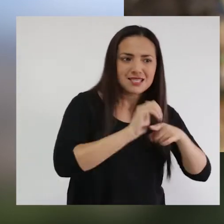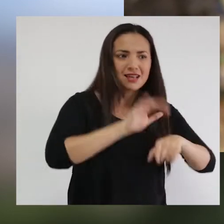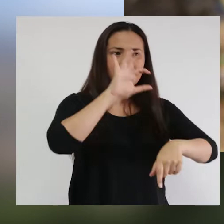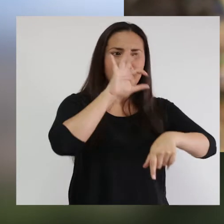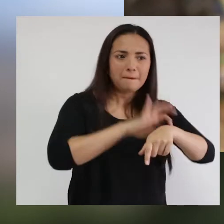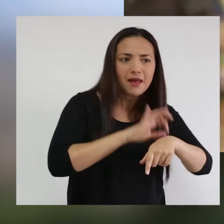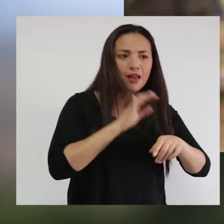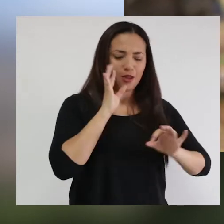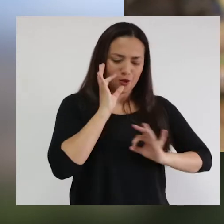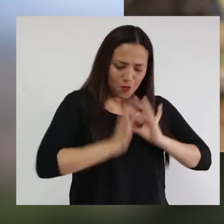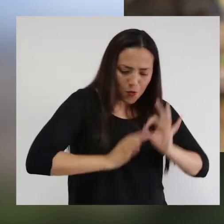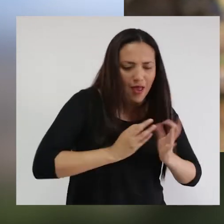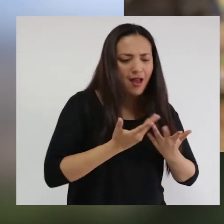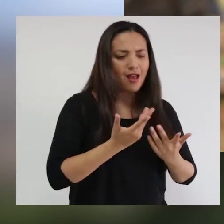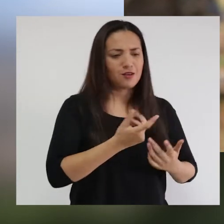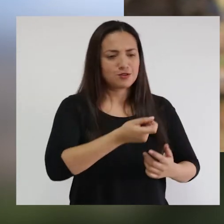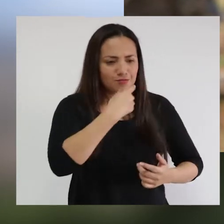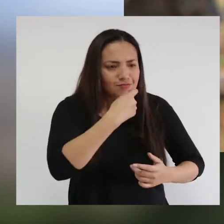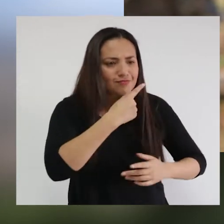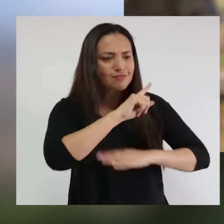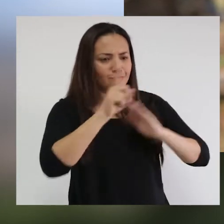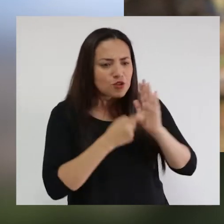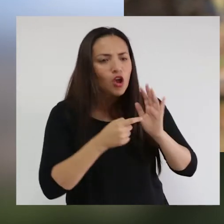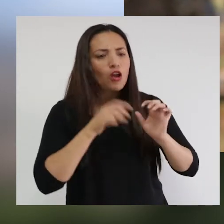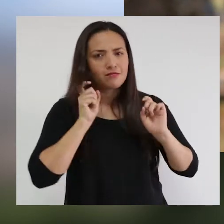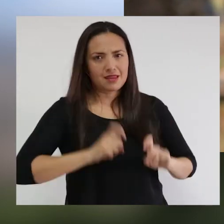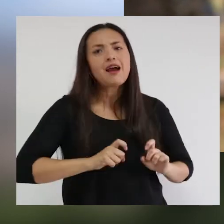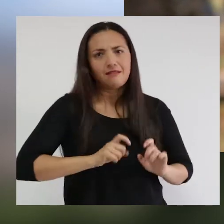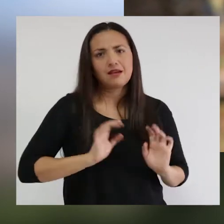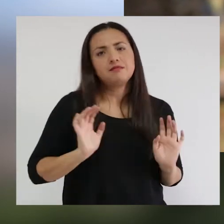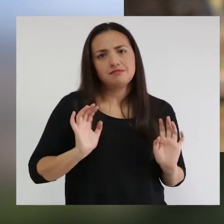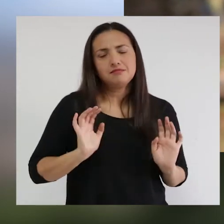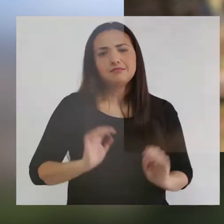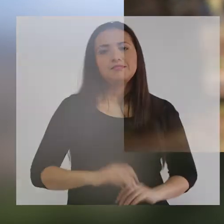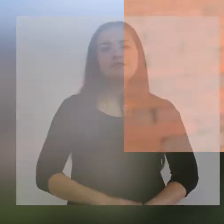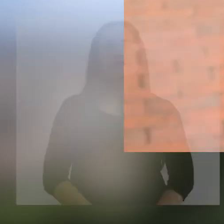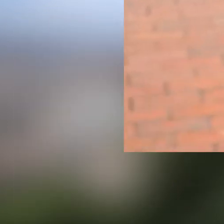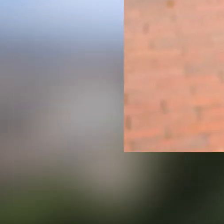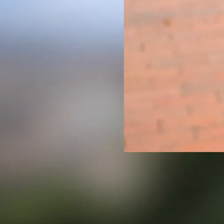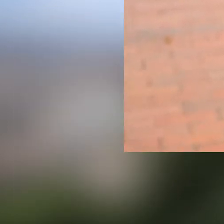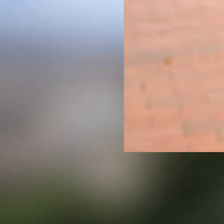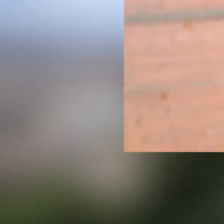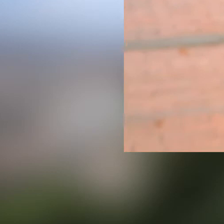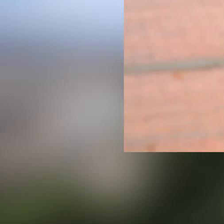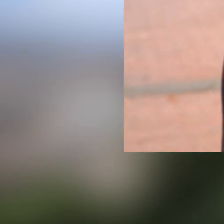consultas médicas y los tratamientos y los cuidados que son necesarios para cada paciente.